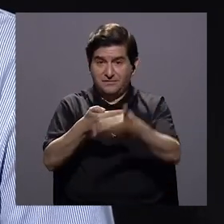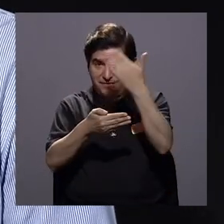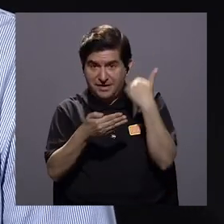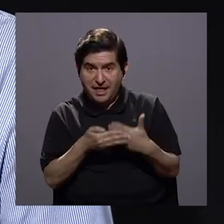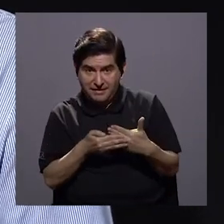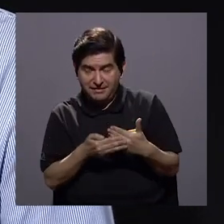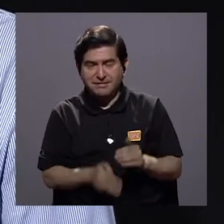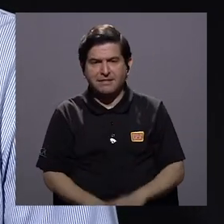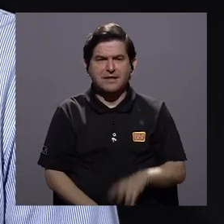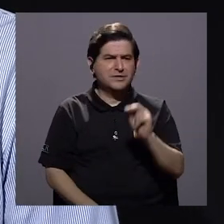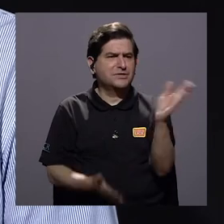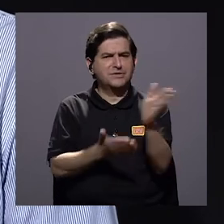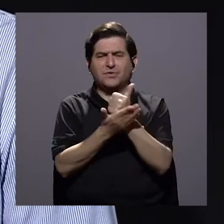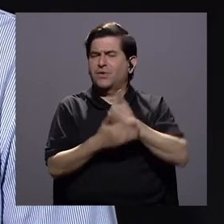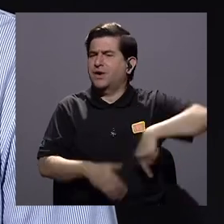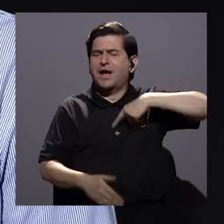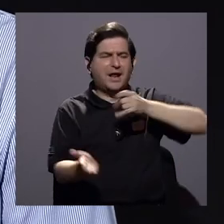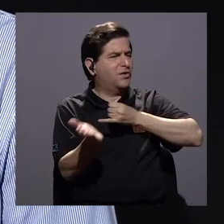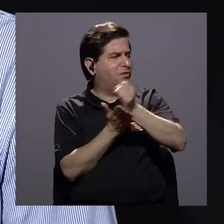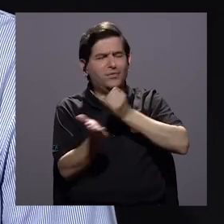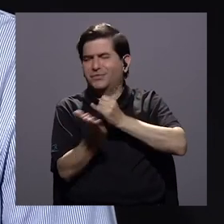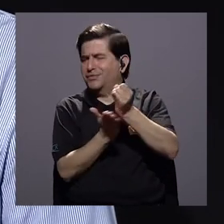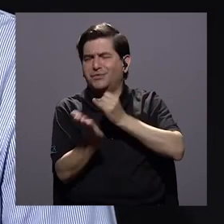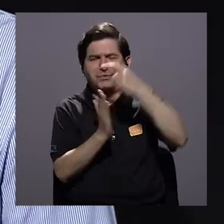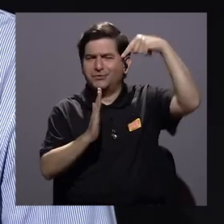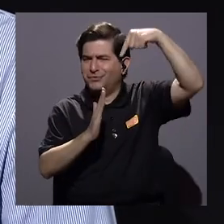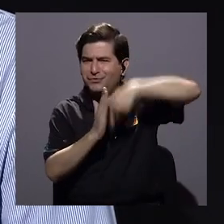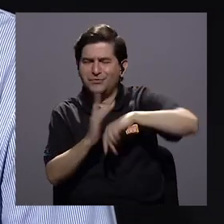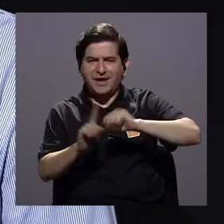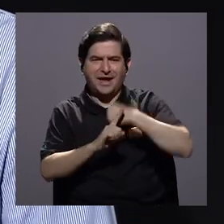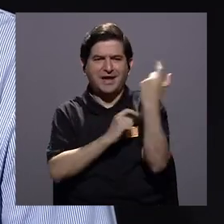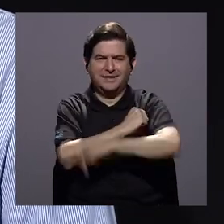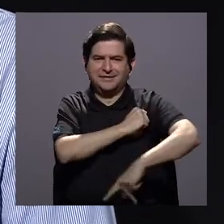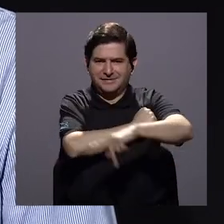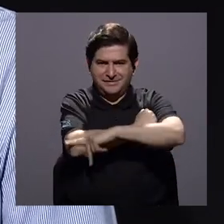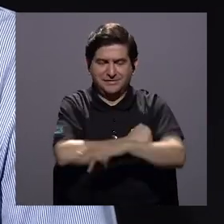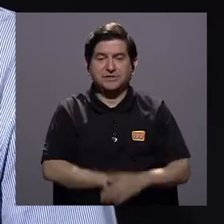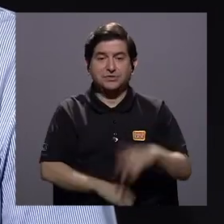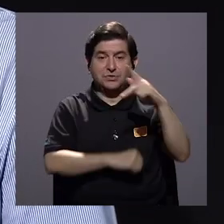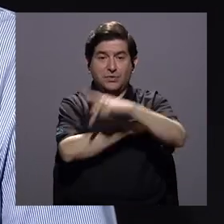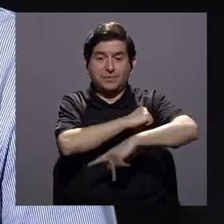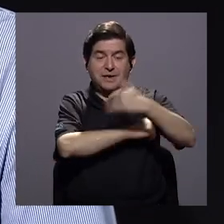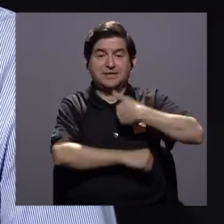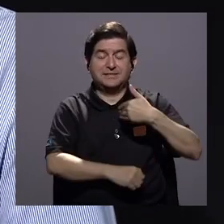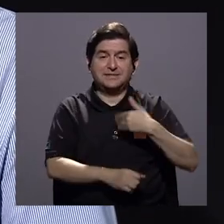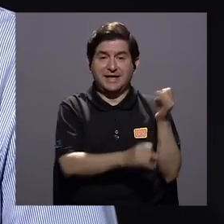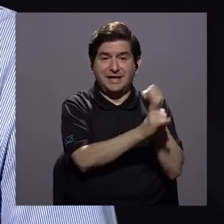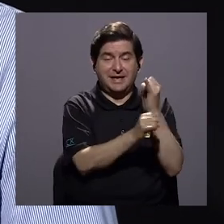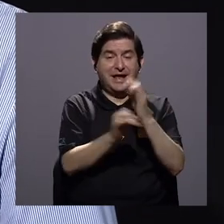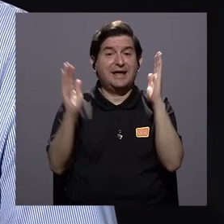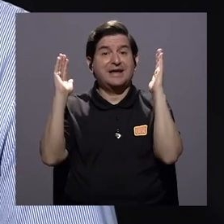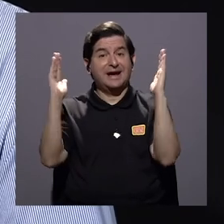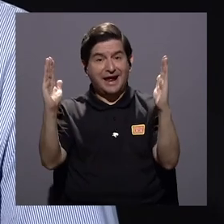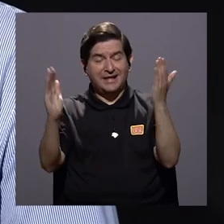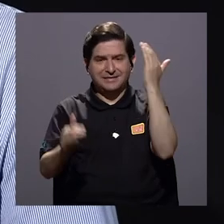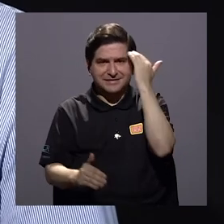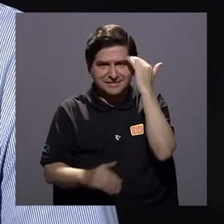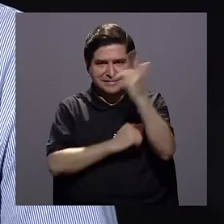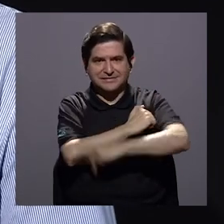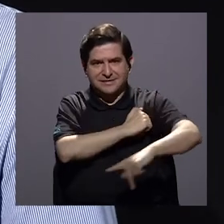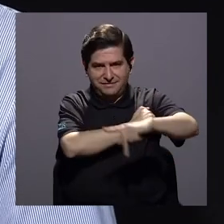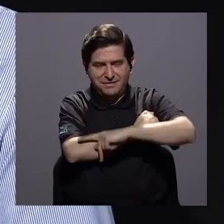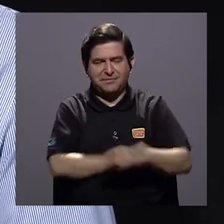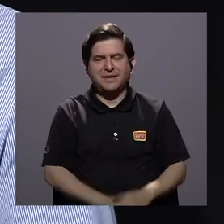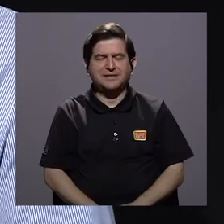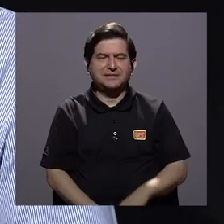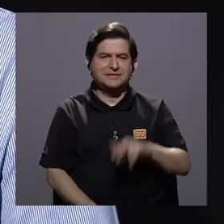observado aunque eso no es algo que hayamos investigado todavía a fondo en el Estado de la Nación es que este país tiene una institucionalidad grande sabemos que